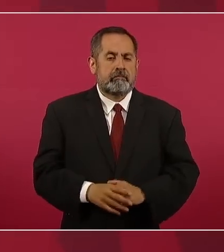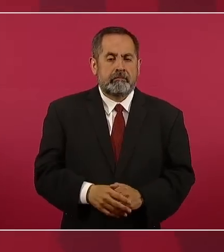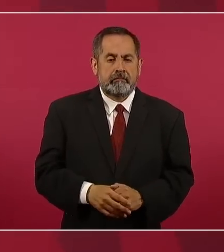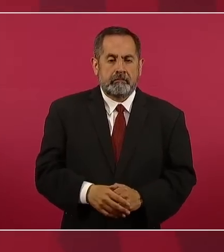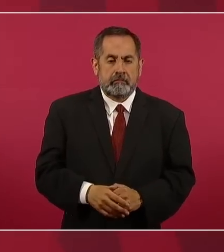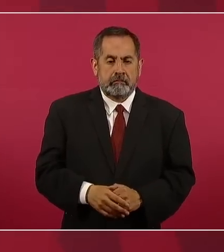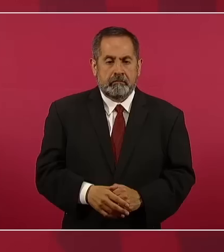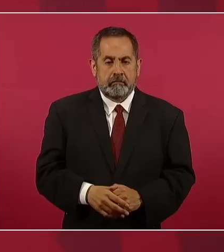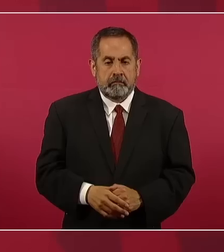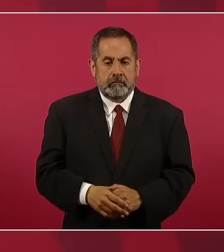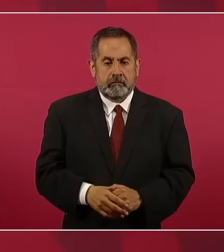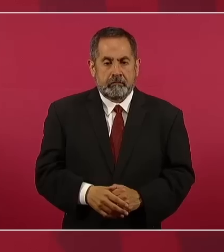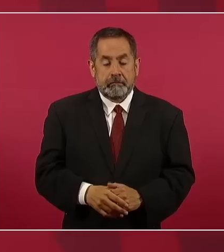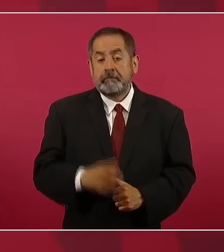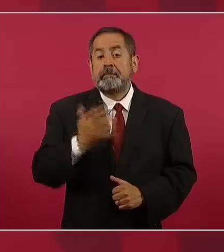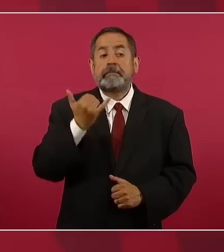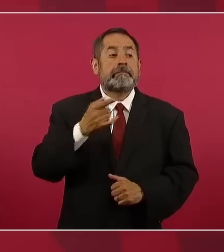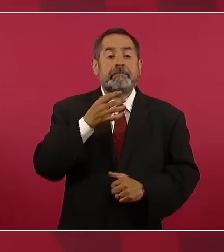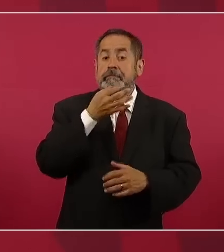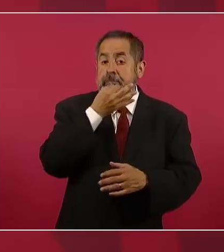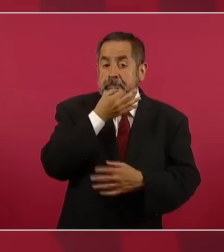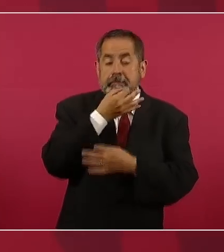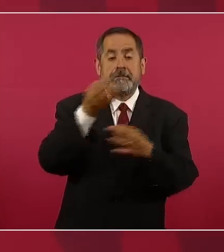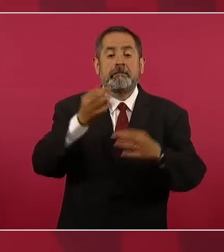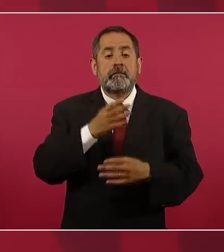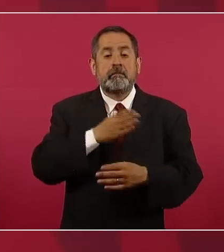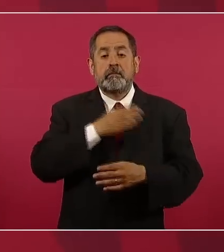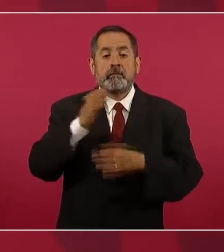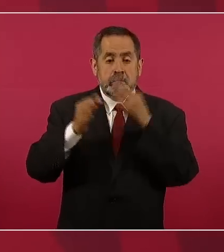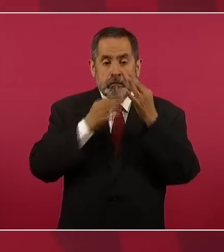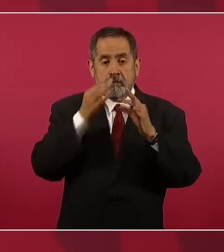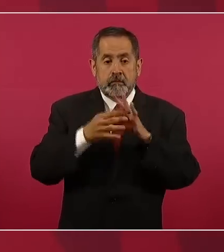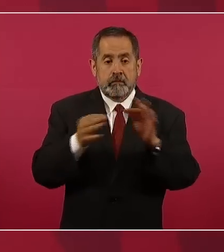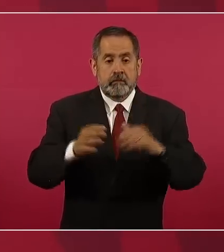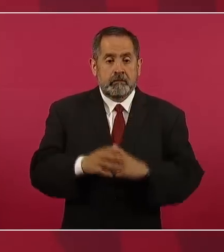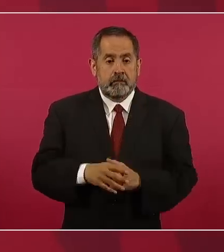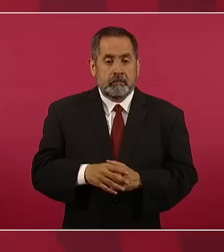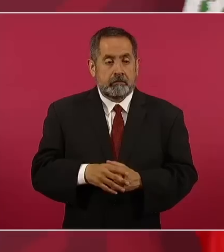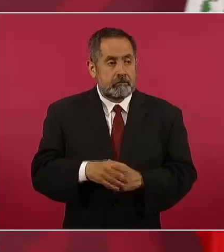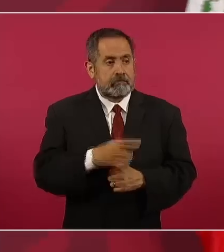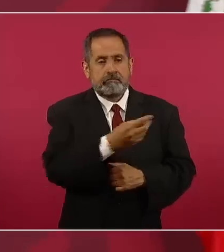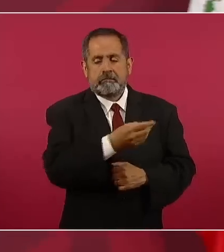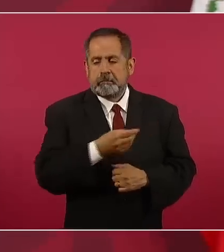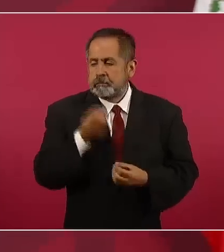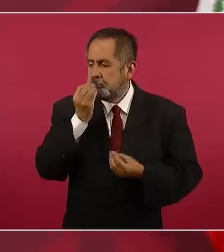Y les tengo una buena noticia, ya dieron los nombres.